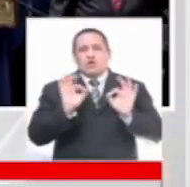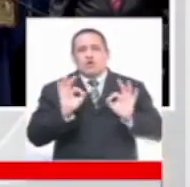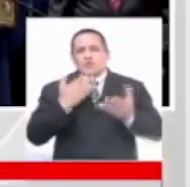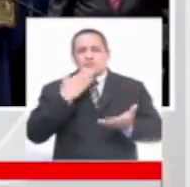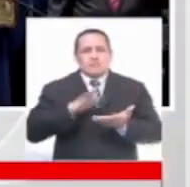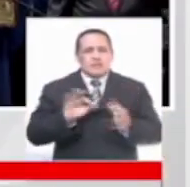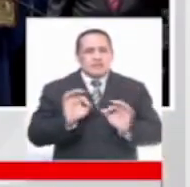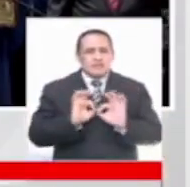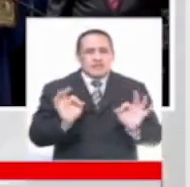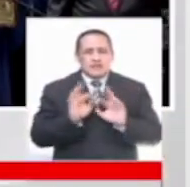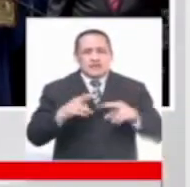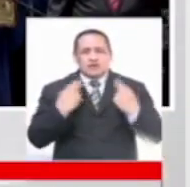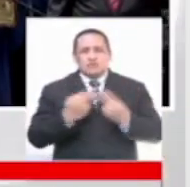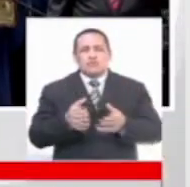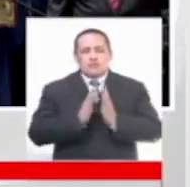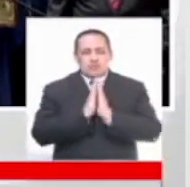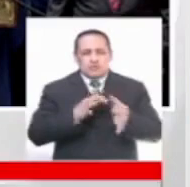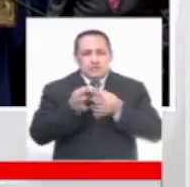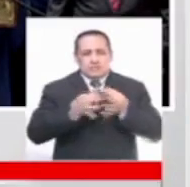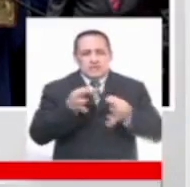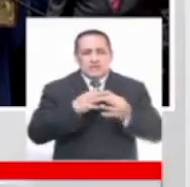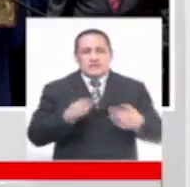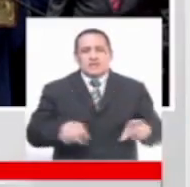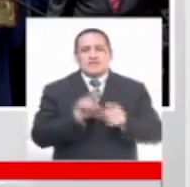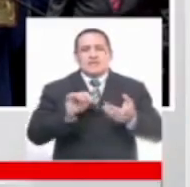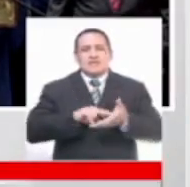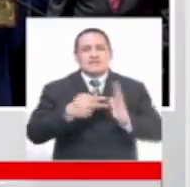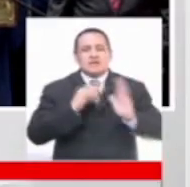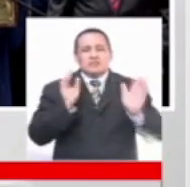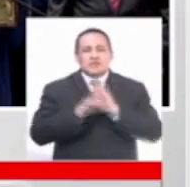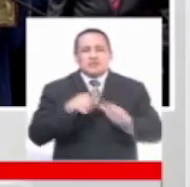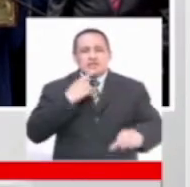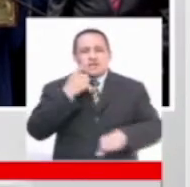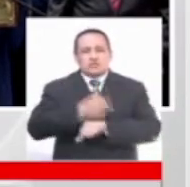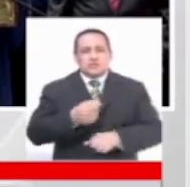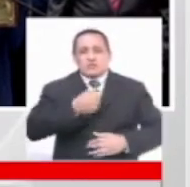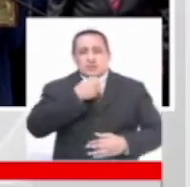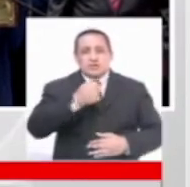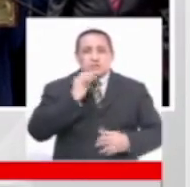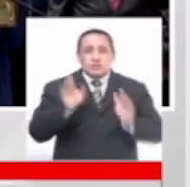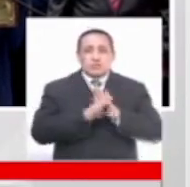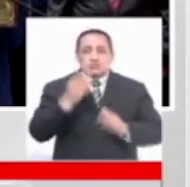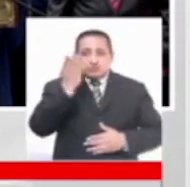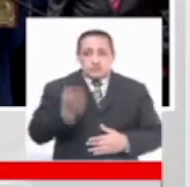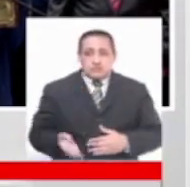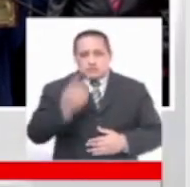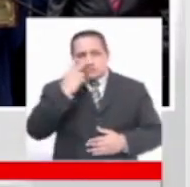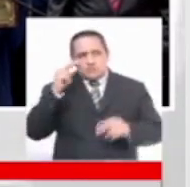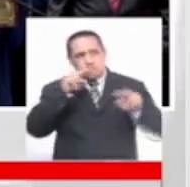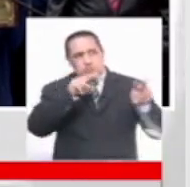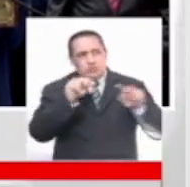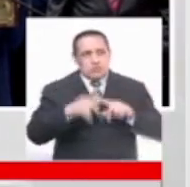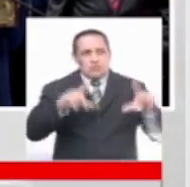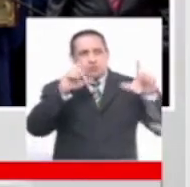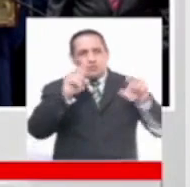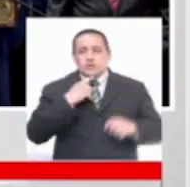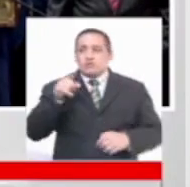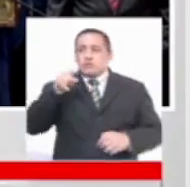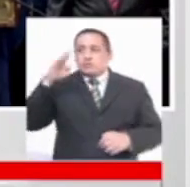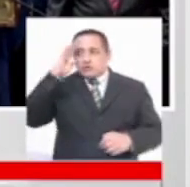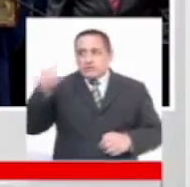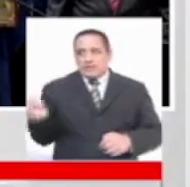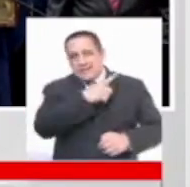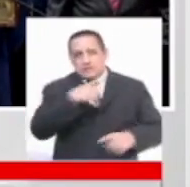irregular en esta reunión quisiera que nos aclare también lo que dice la denuncia periodística de que usted se percató de la presencia de un fotógrafo y usted mandó a